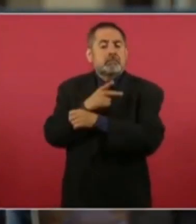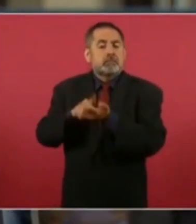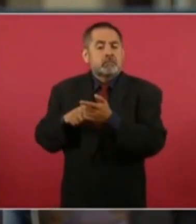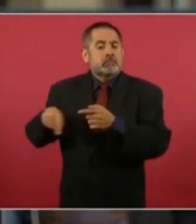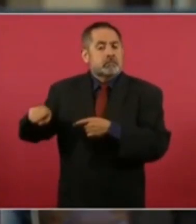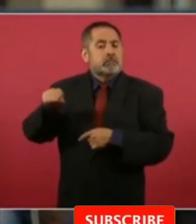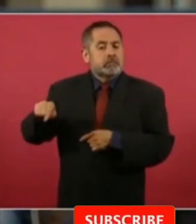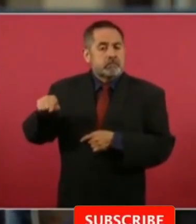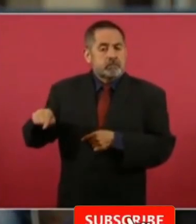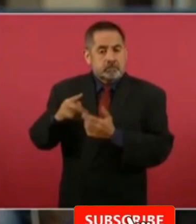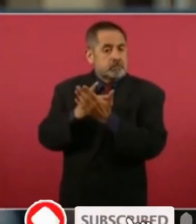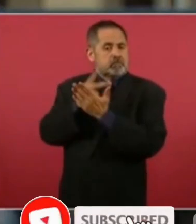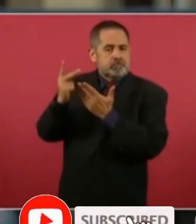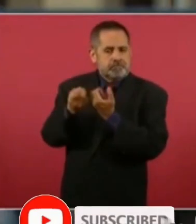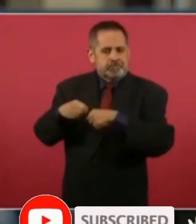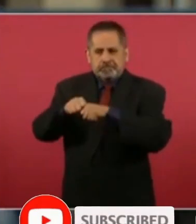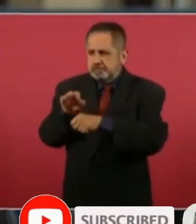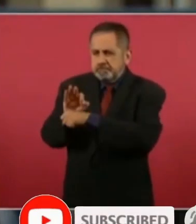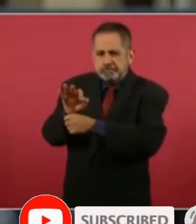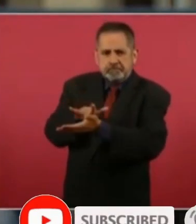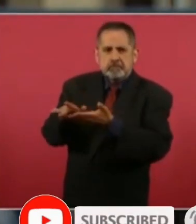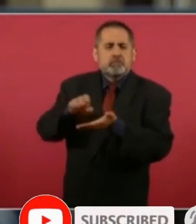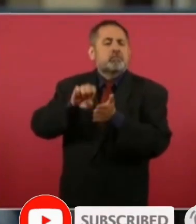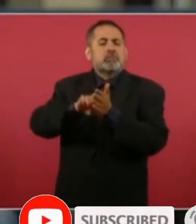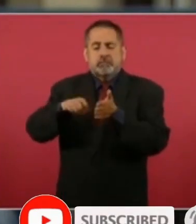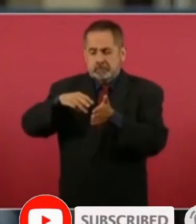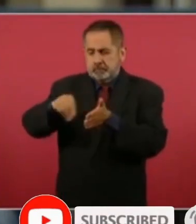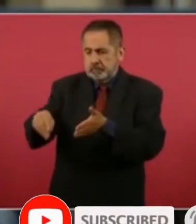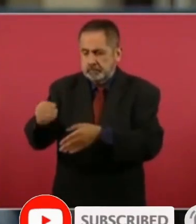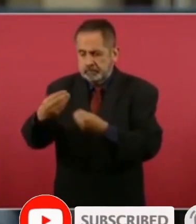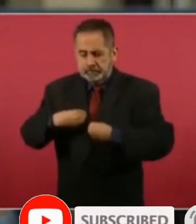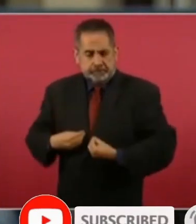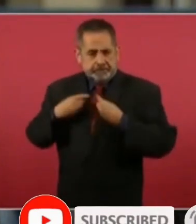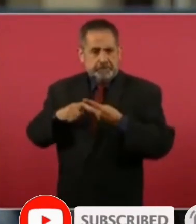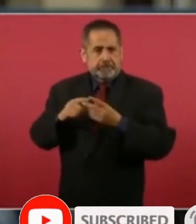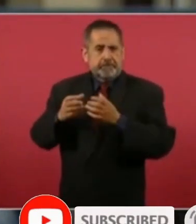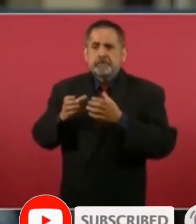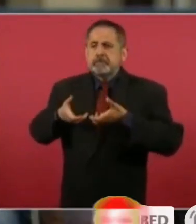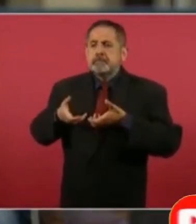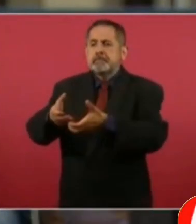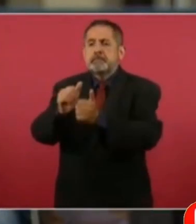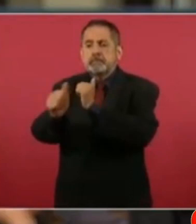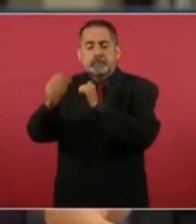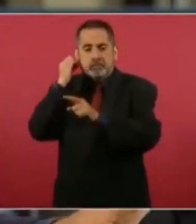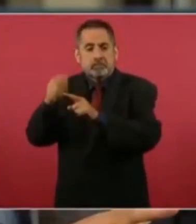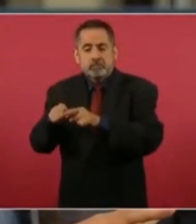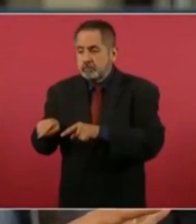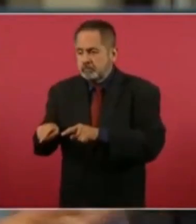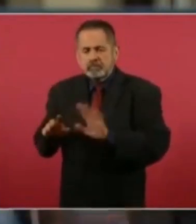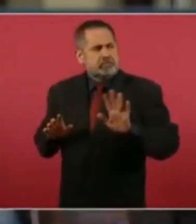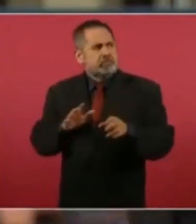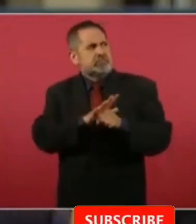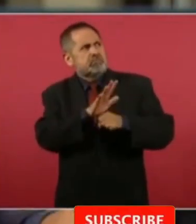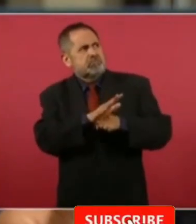programas sociales, Sembrando Vida, los caminos en Oaxaca, están evitando que salgan más.